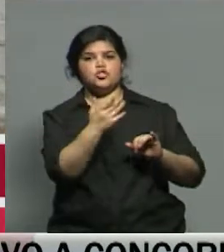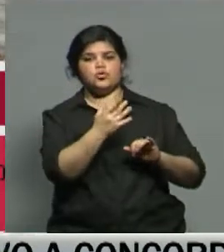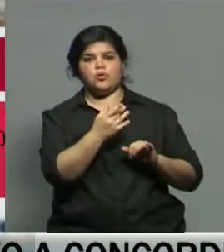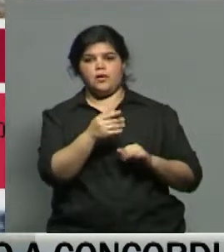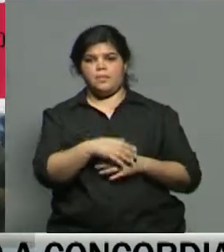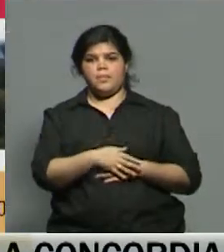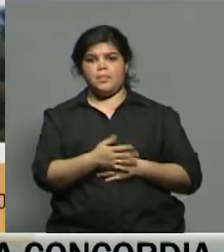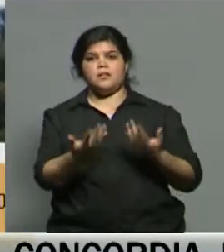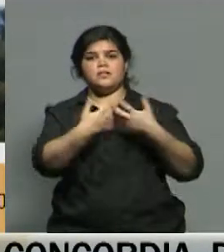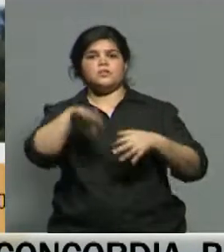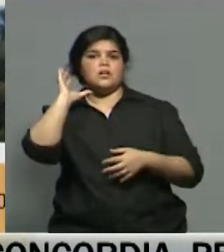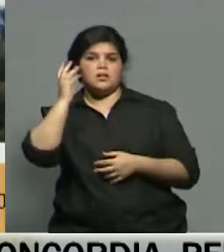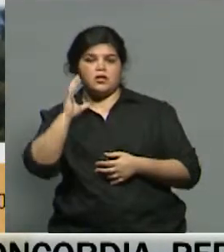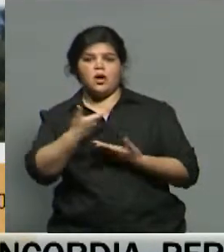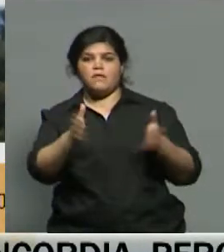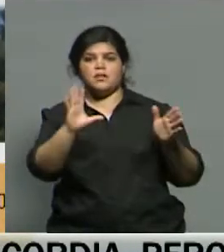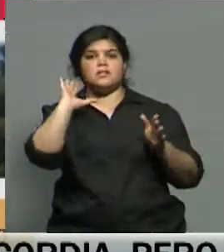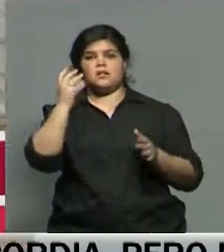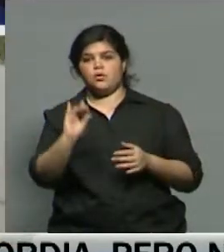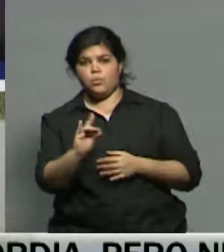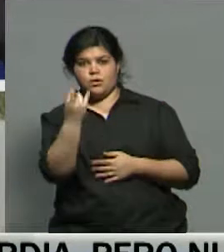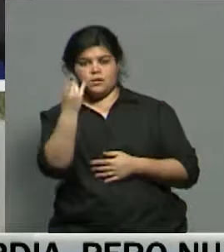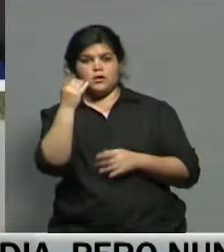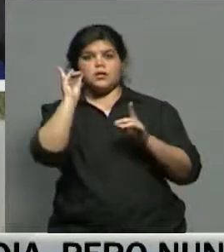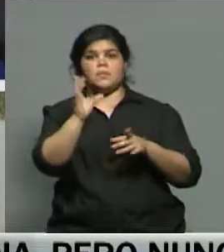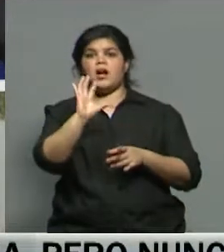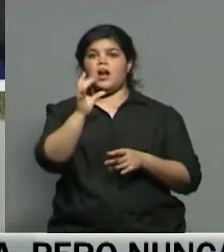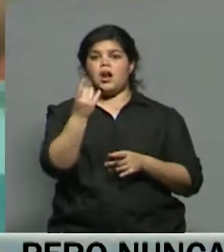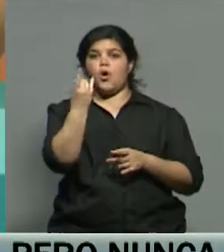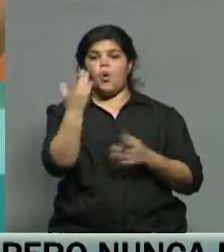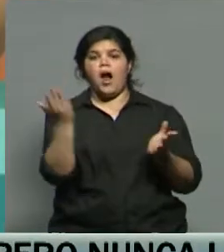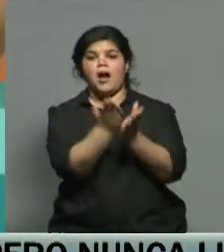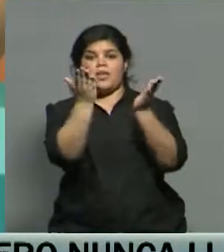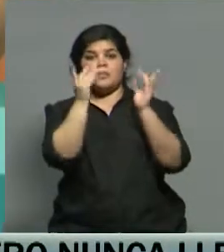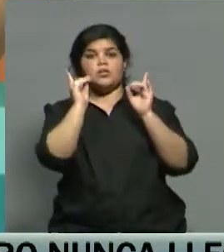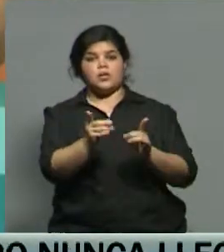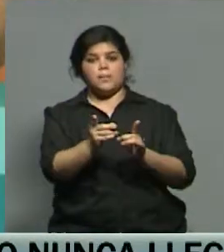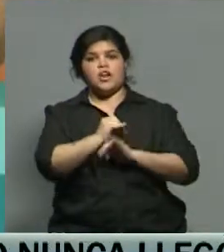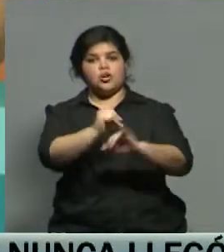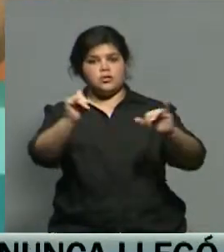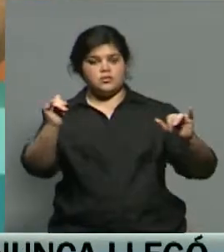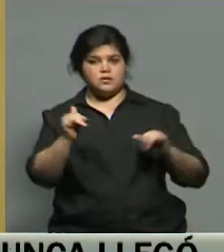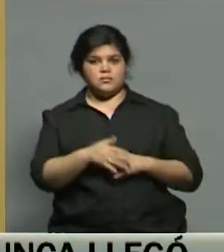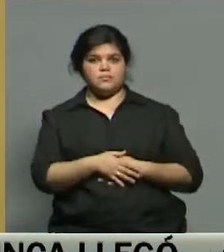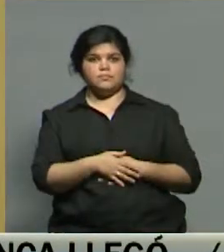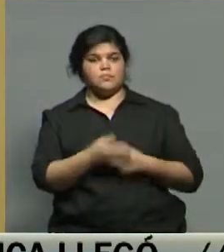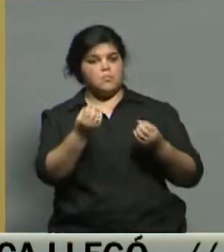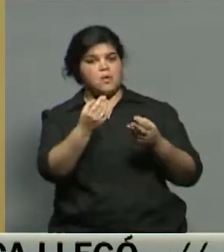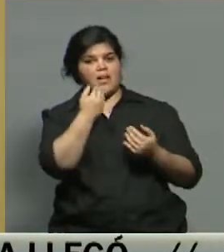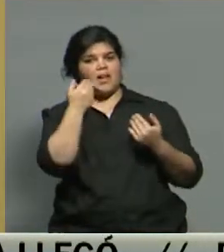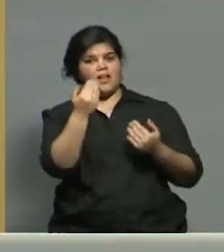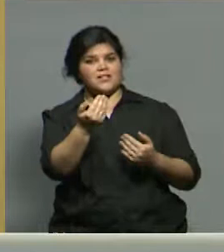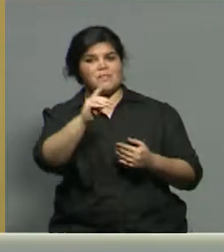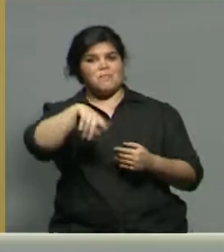de lo que es Radio Abierta, Radio Universidad, Señalú Académico y el portal de noticias. Buenísimo, Sofi, nos